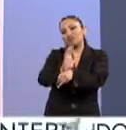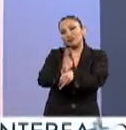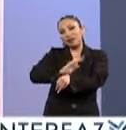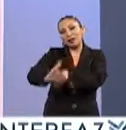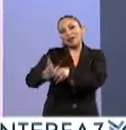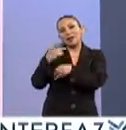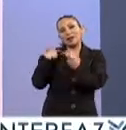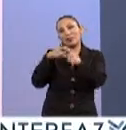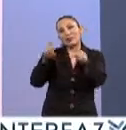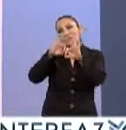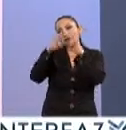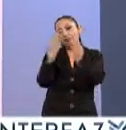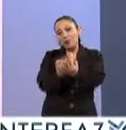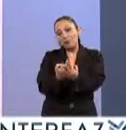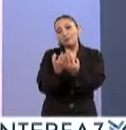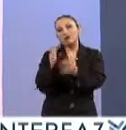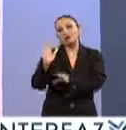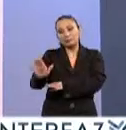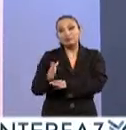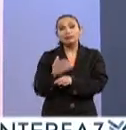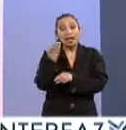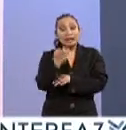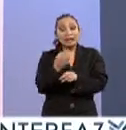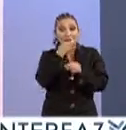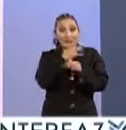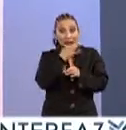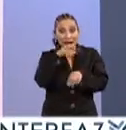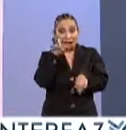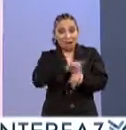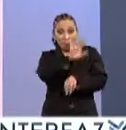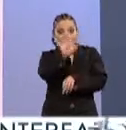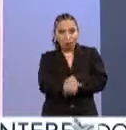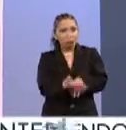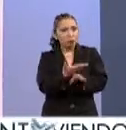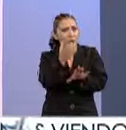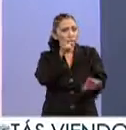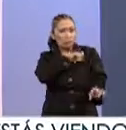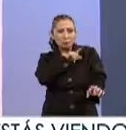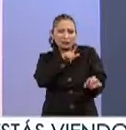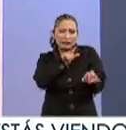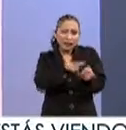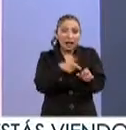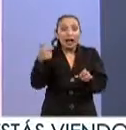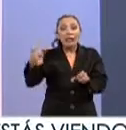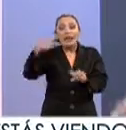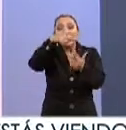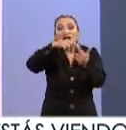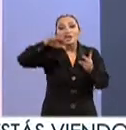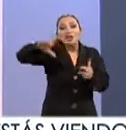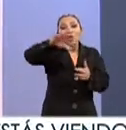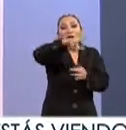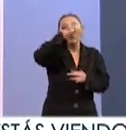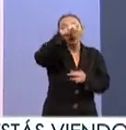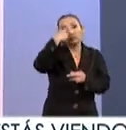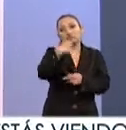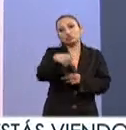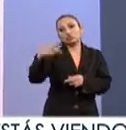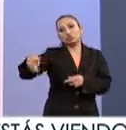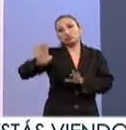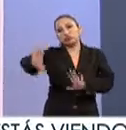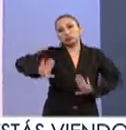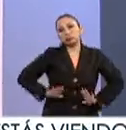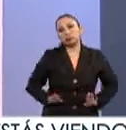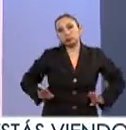canales y diferentes productos esta celebración del Día de Muertos es sumamente especial cada región en nuestro país tiene su